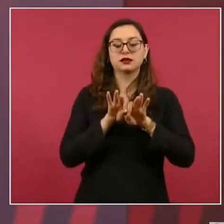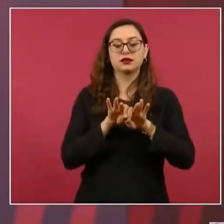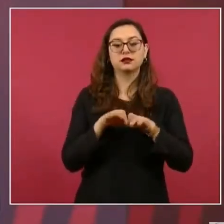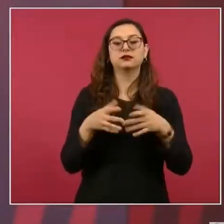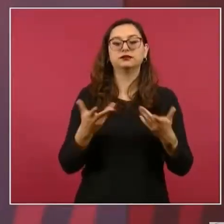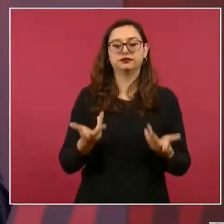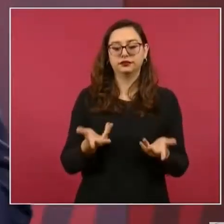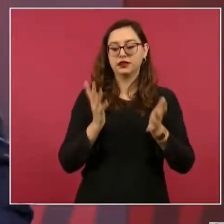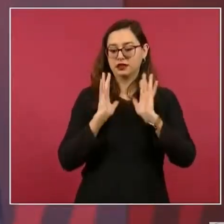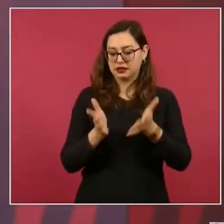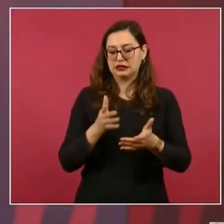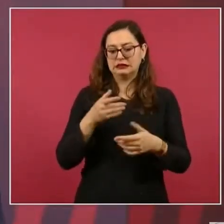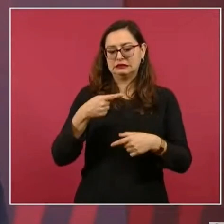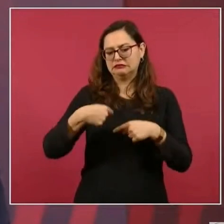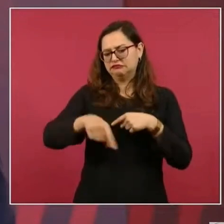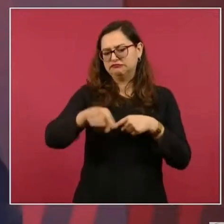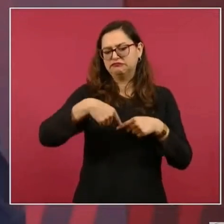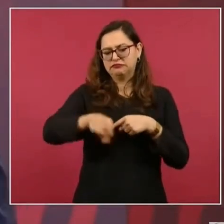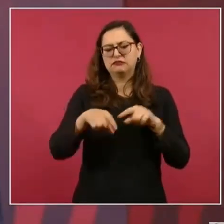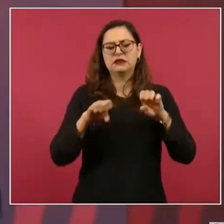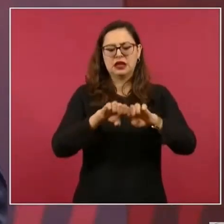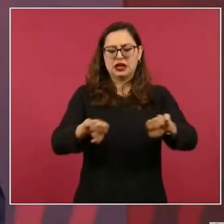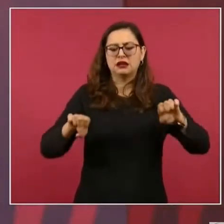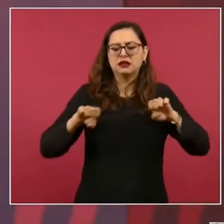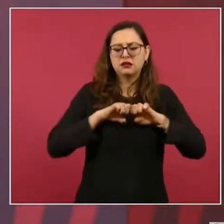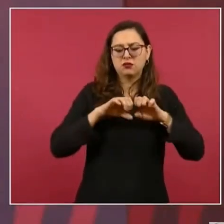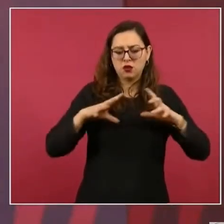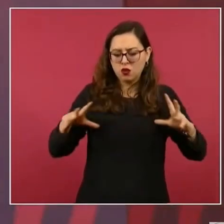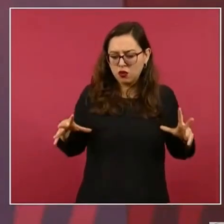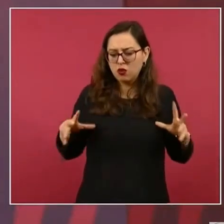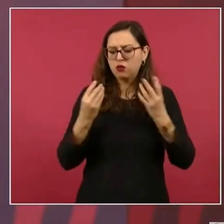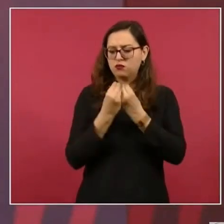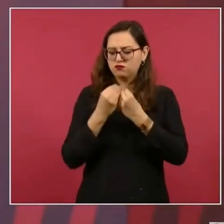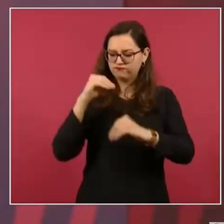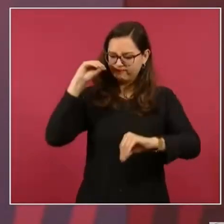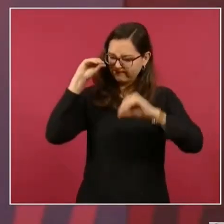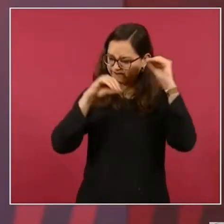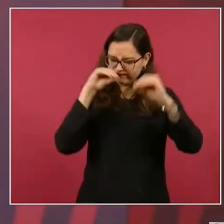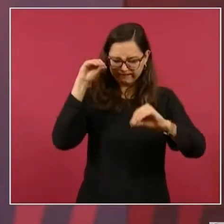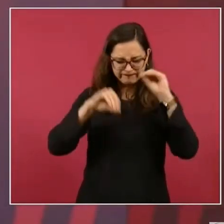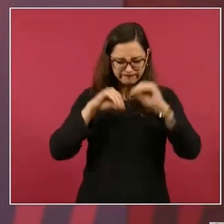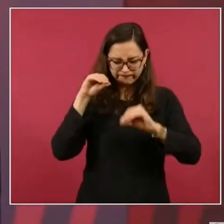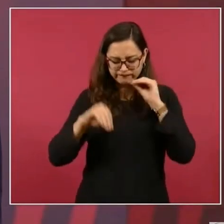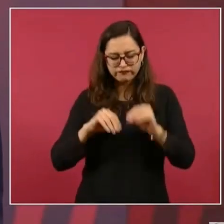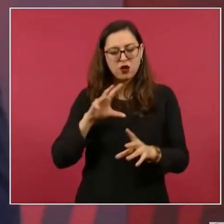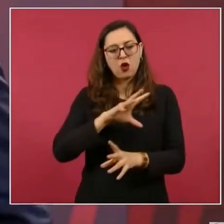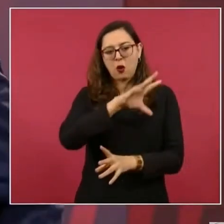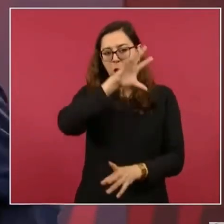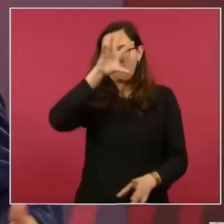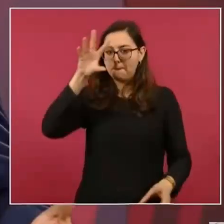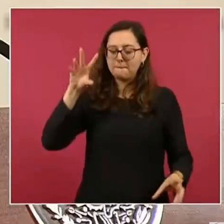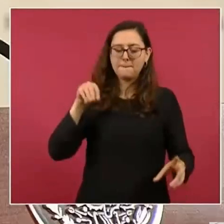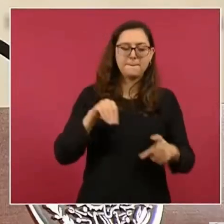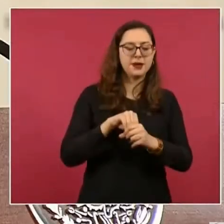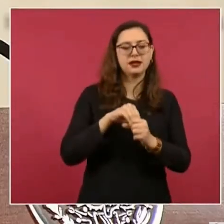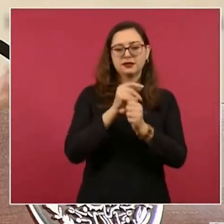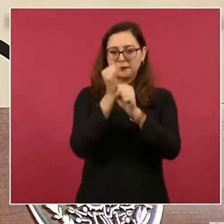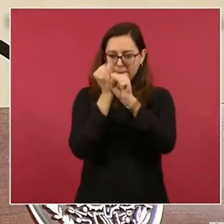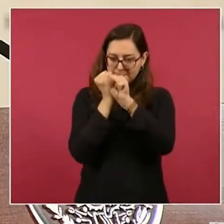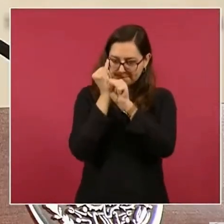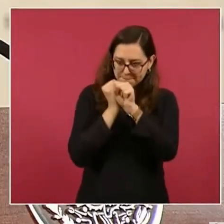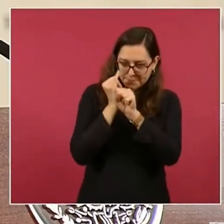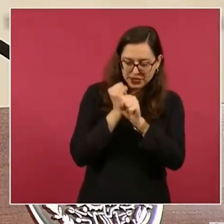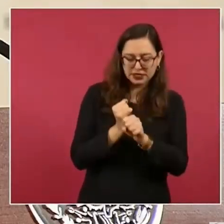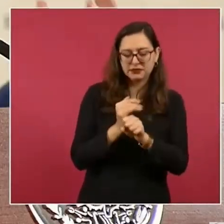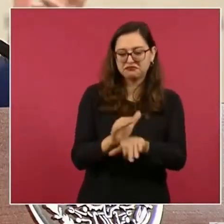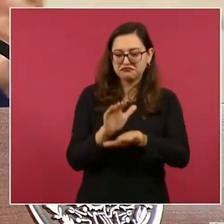hacer todo el estudio, dar